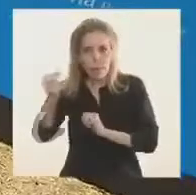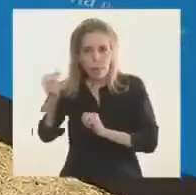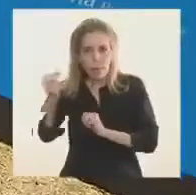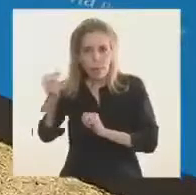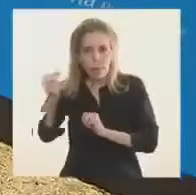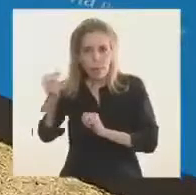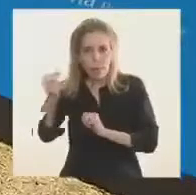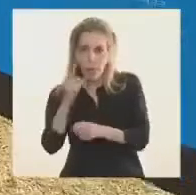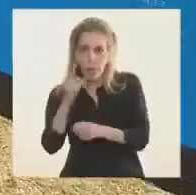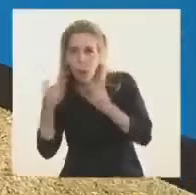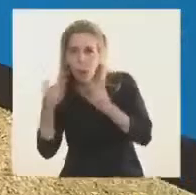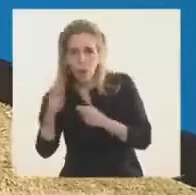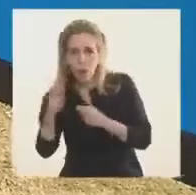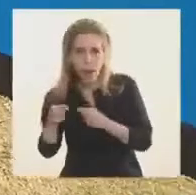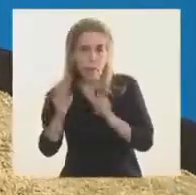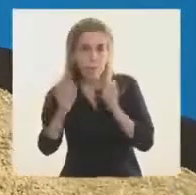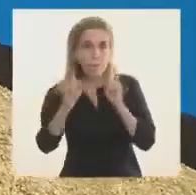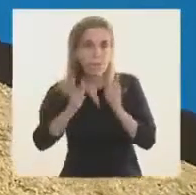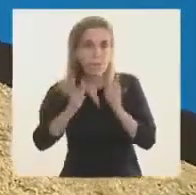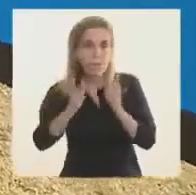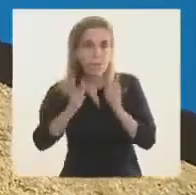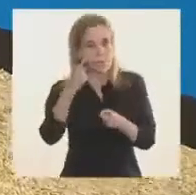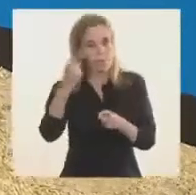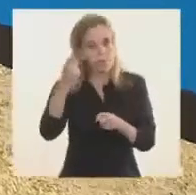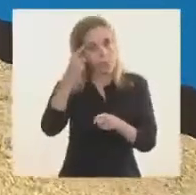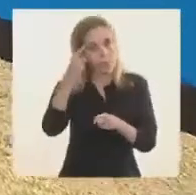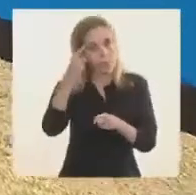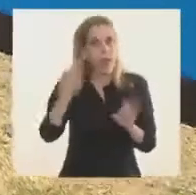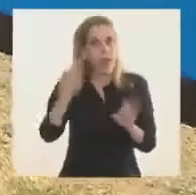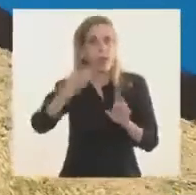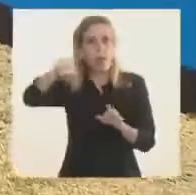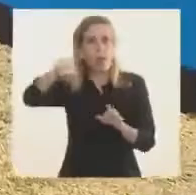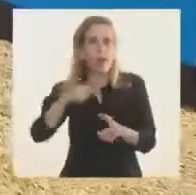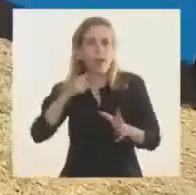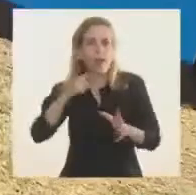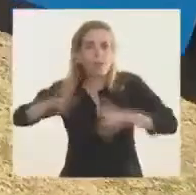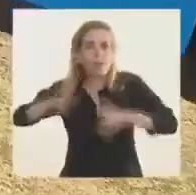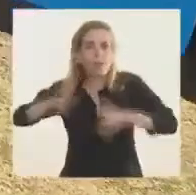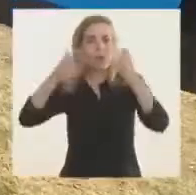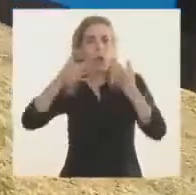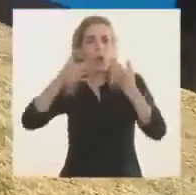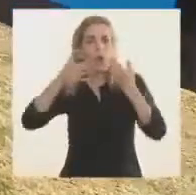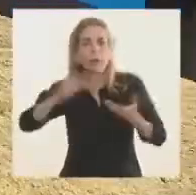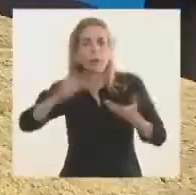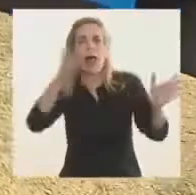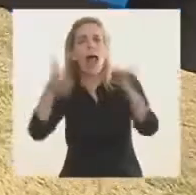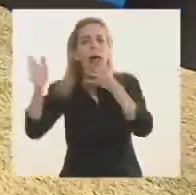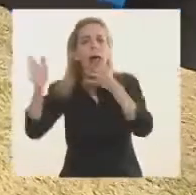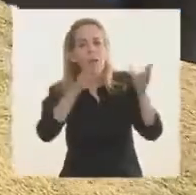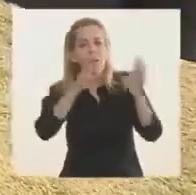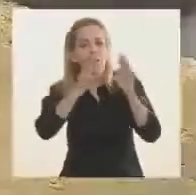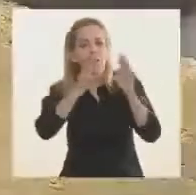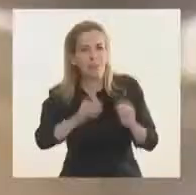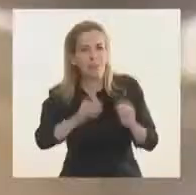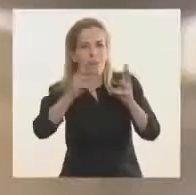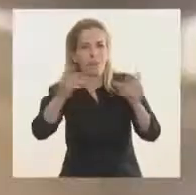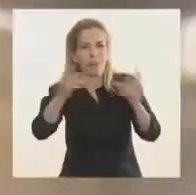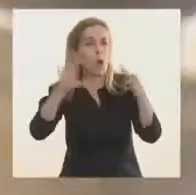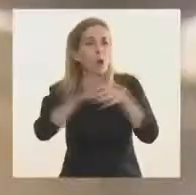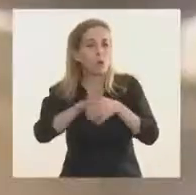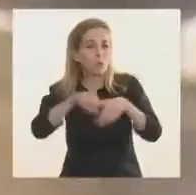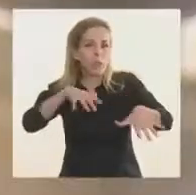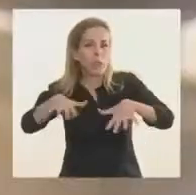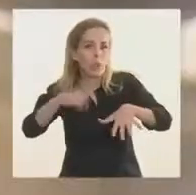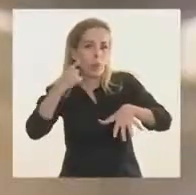pero también poder prevenir incendios que luego afectan la calidad del aire justo en el momento en estamos enfrentando una pandemia.